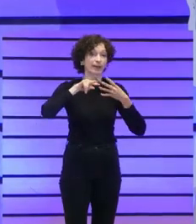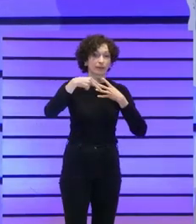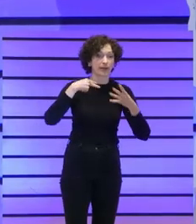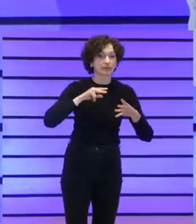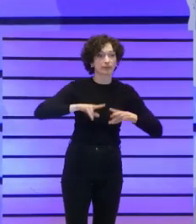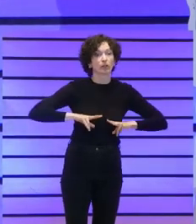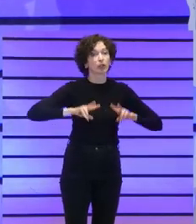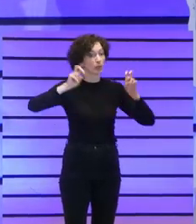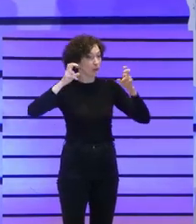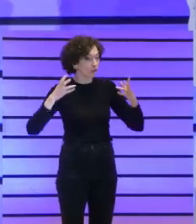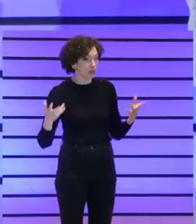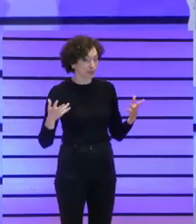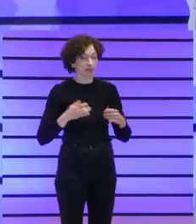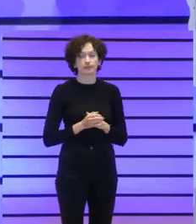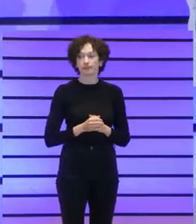sean innovadoras.